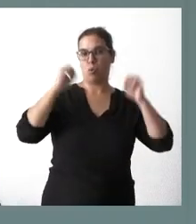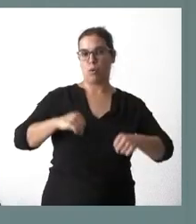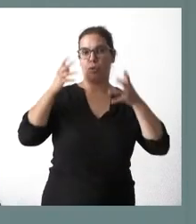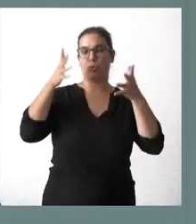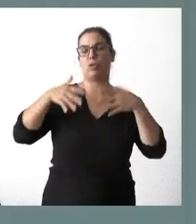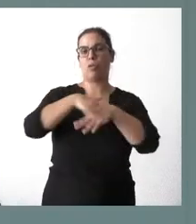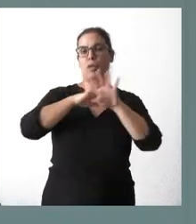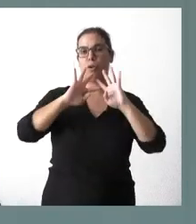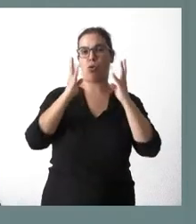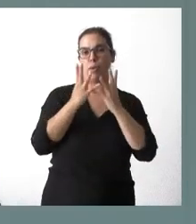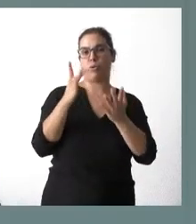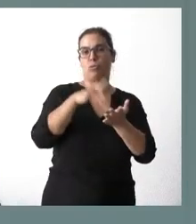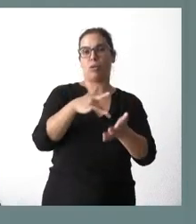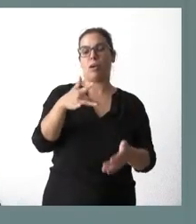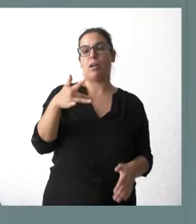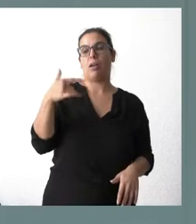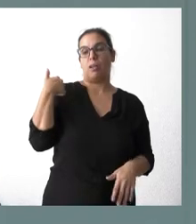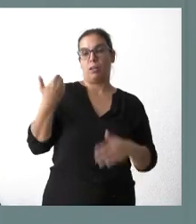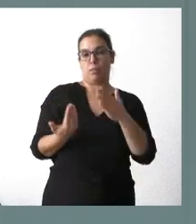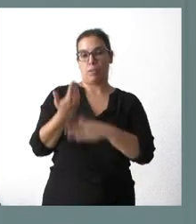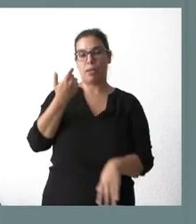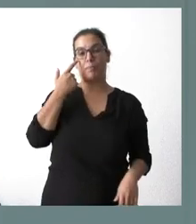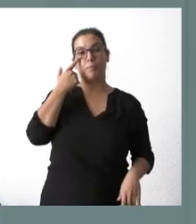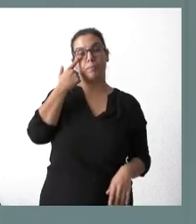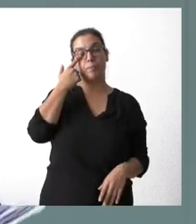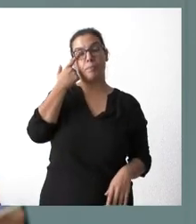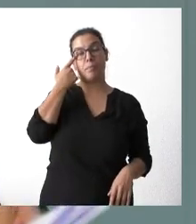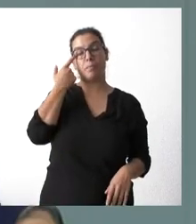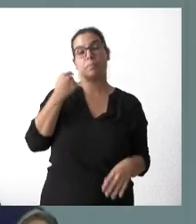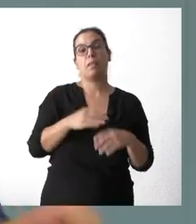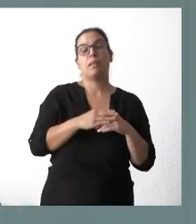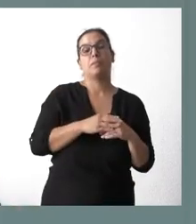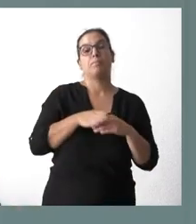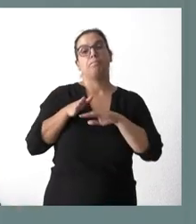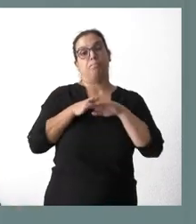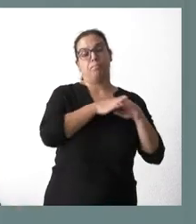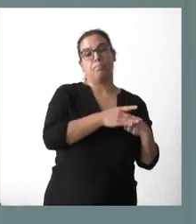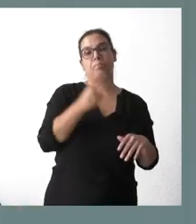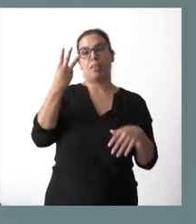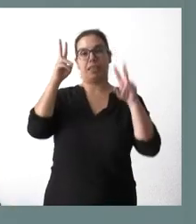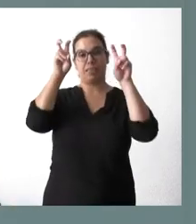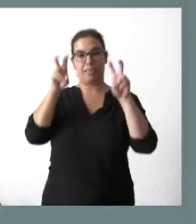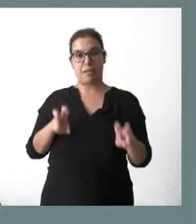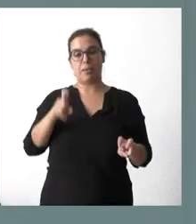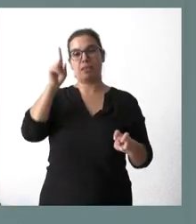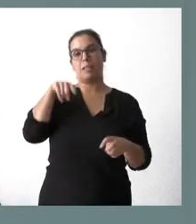Consejo de Gobierno que hemos celebrado esta mañana. Tres cuestiones que también hemos